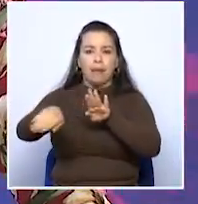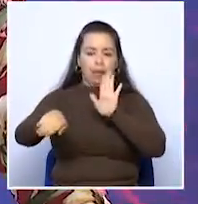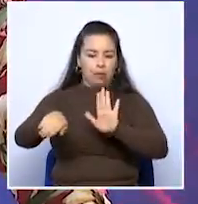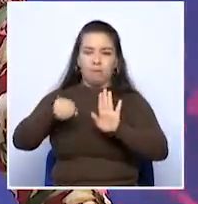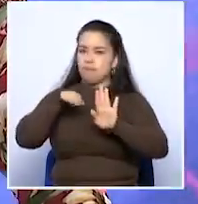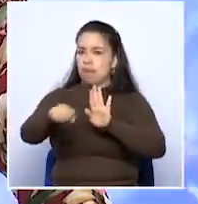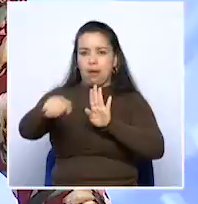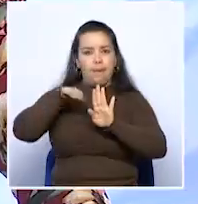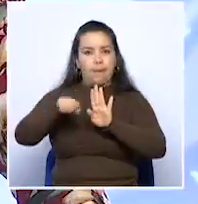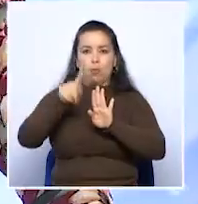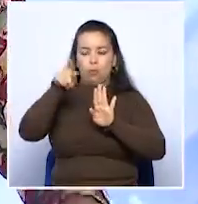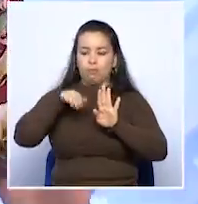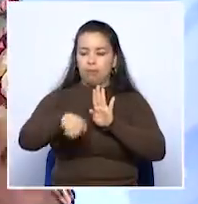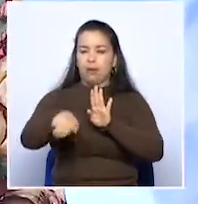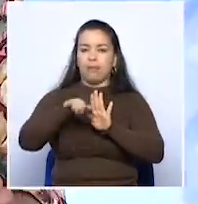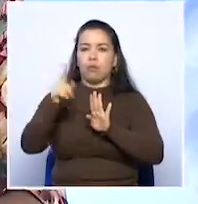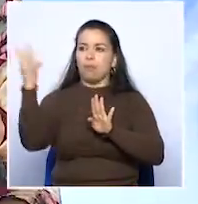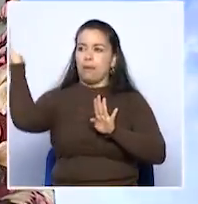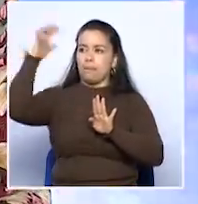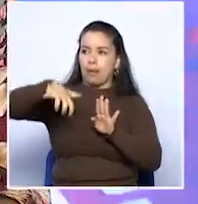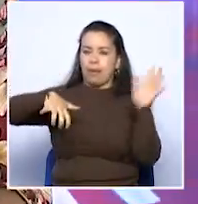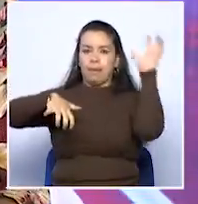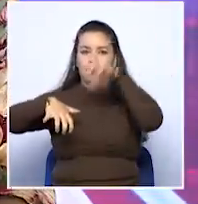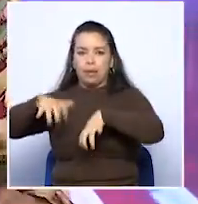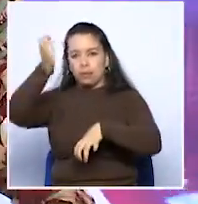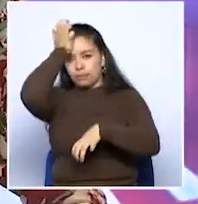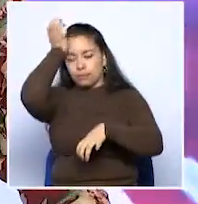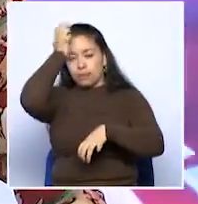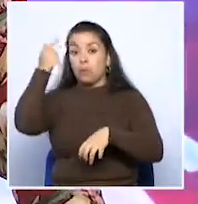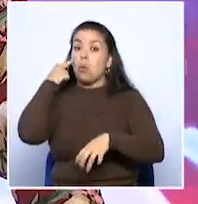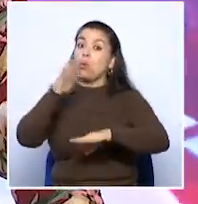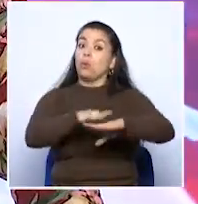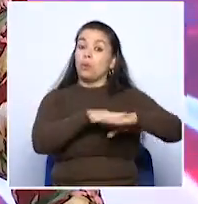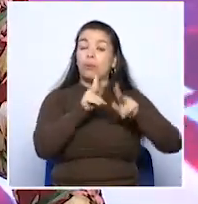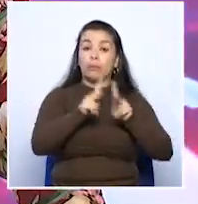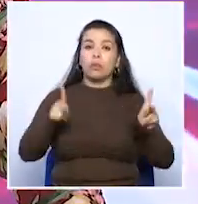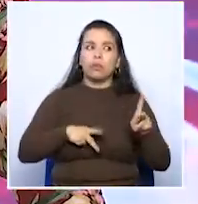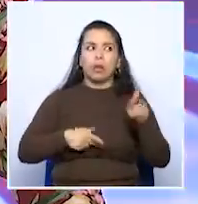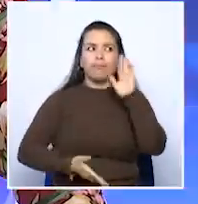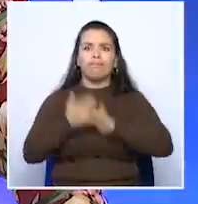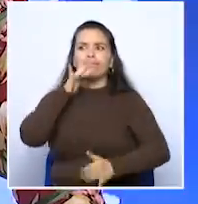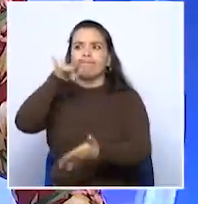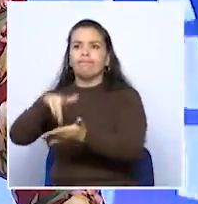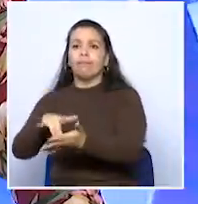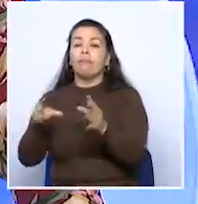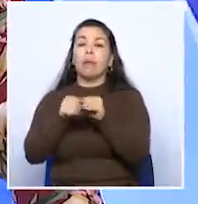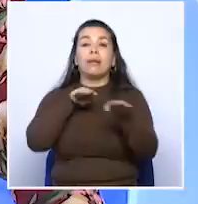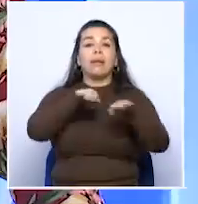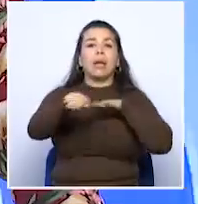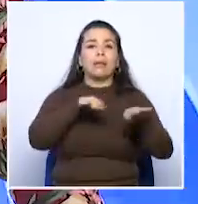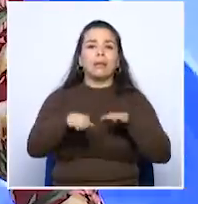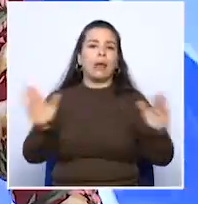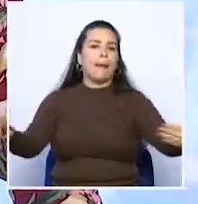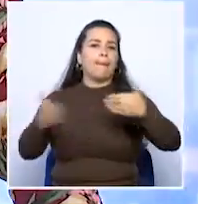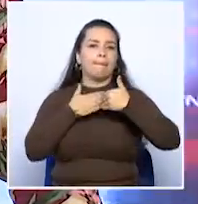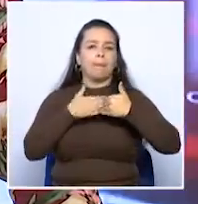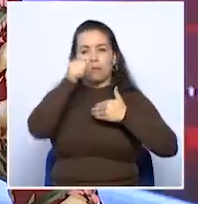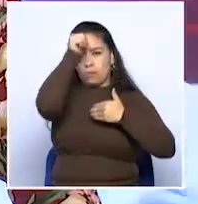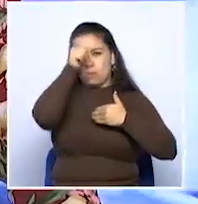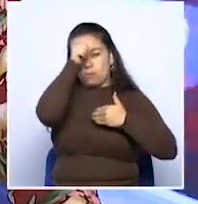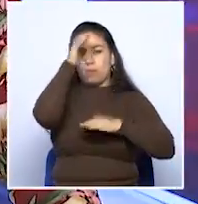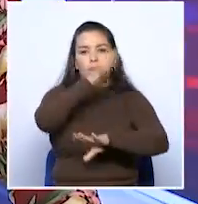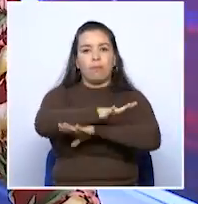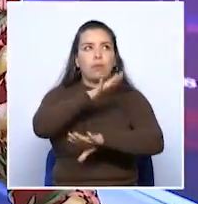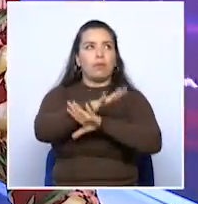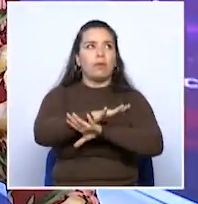por desprendimiento de tierra y roca. Recomendaciones para que la gente tenga muy en cuenta si va a viajar. La carretera hay que decirlo estuvo tapada hasta el domingo en la tarde